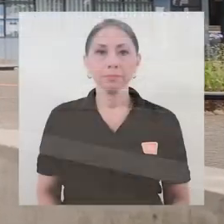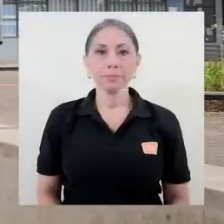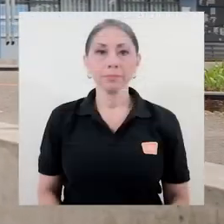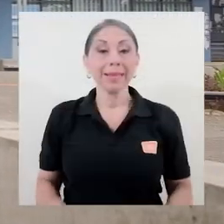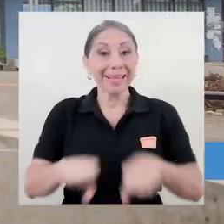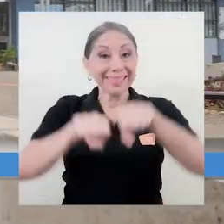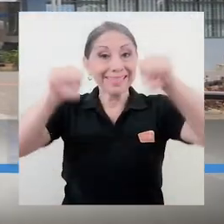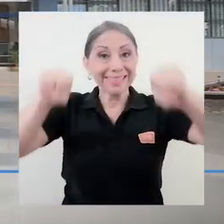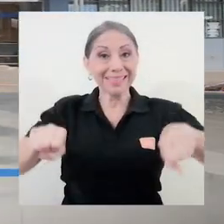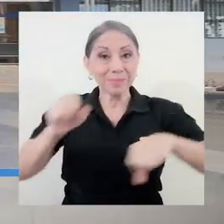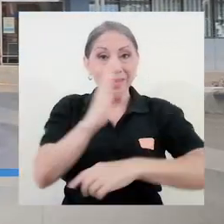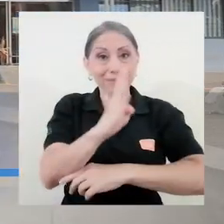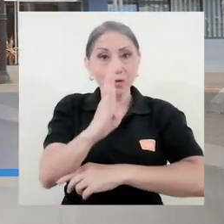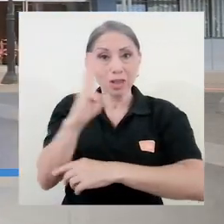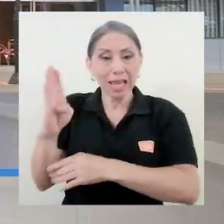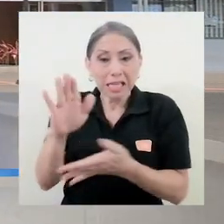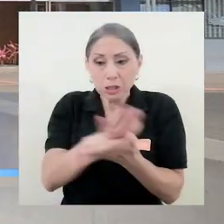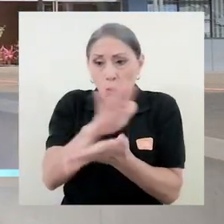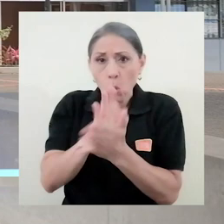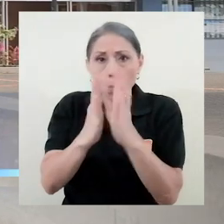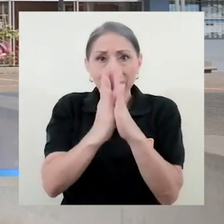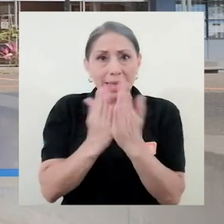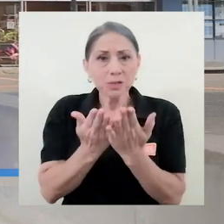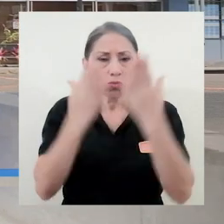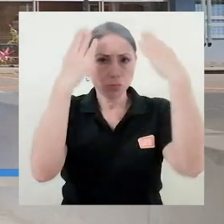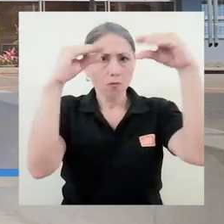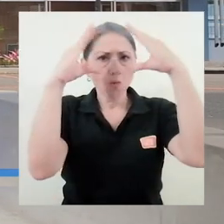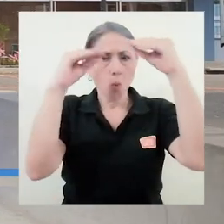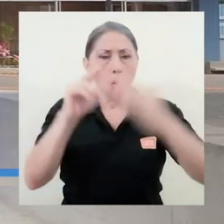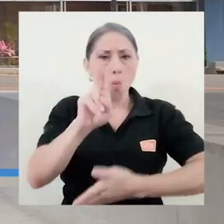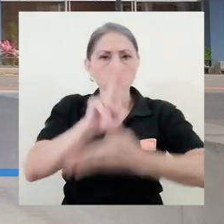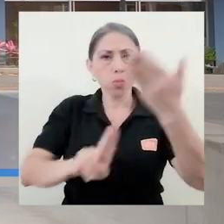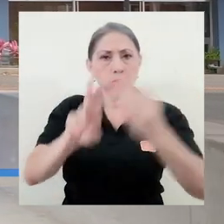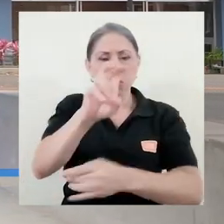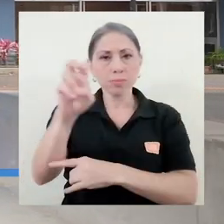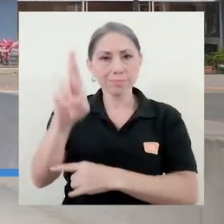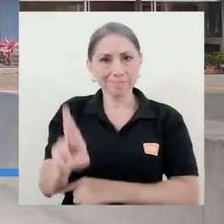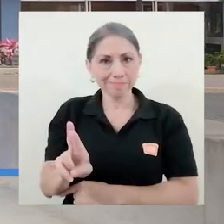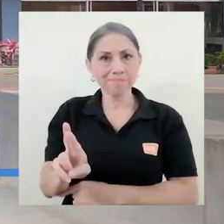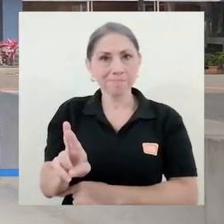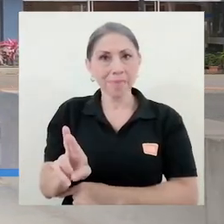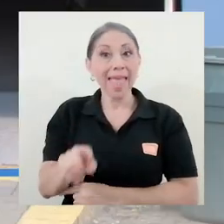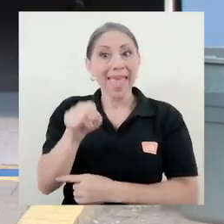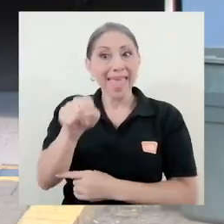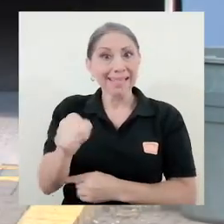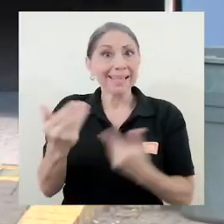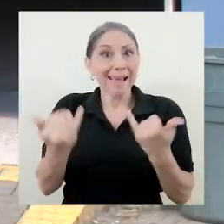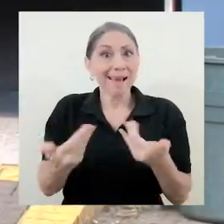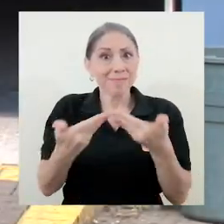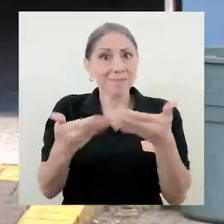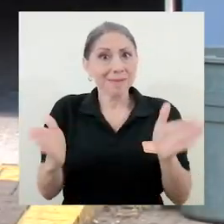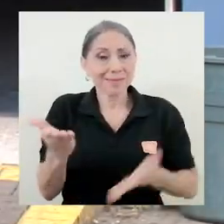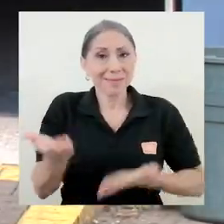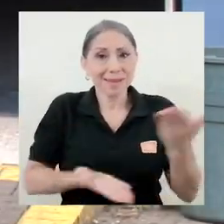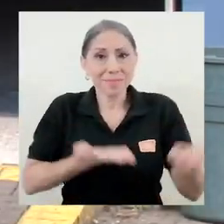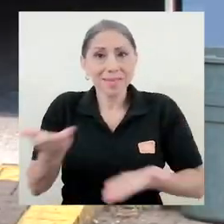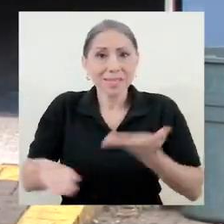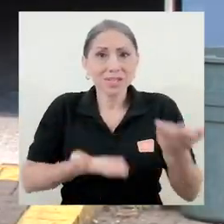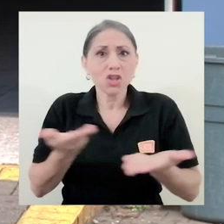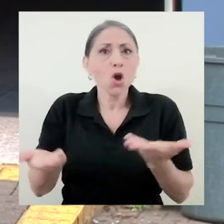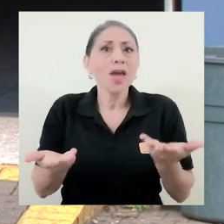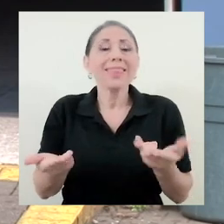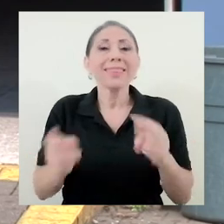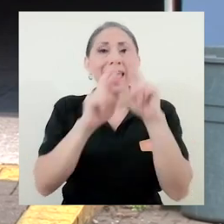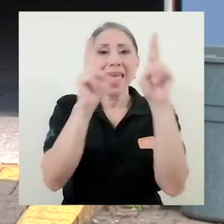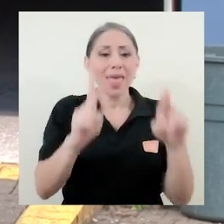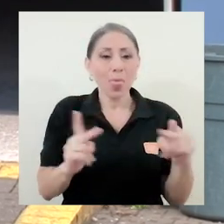El Sistema de Bibliotecas, Documentación e Información de la Universidad de Costa Rica tiene habilitado el Servicio de